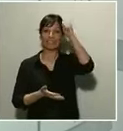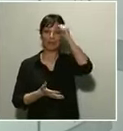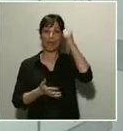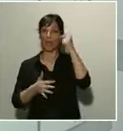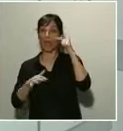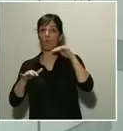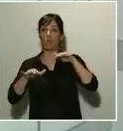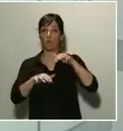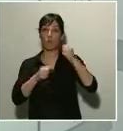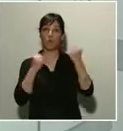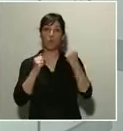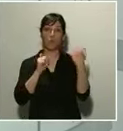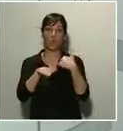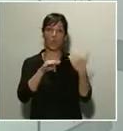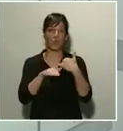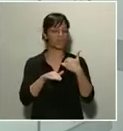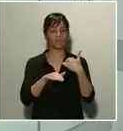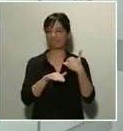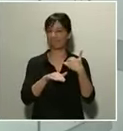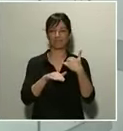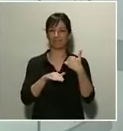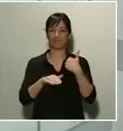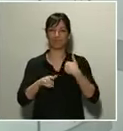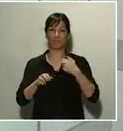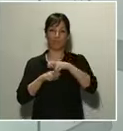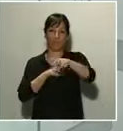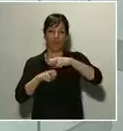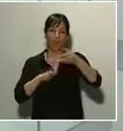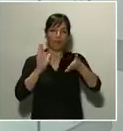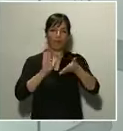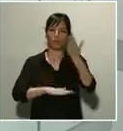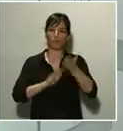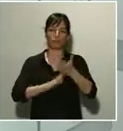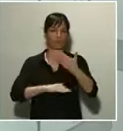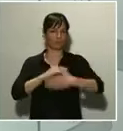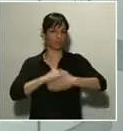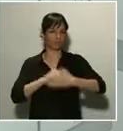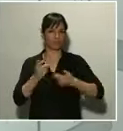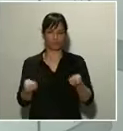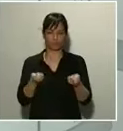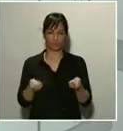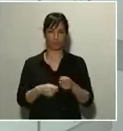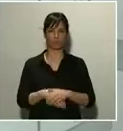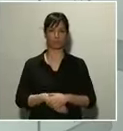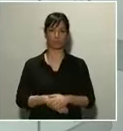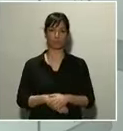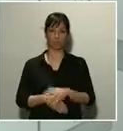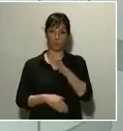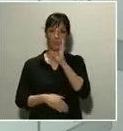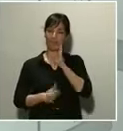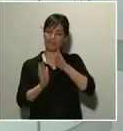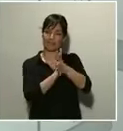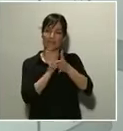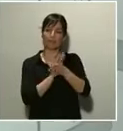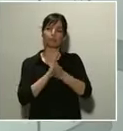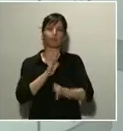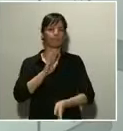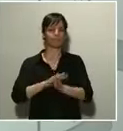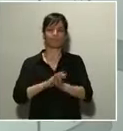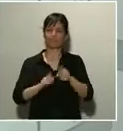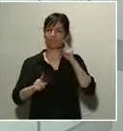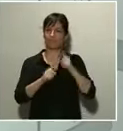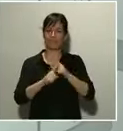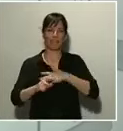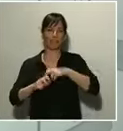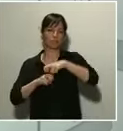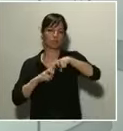continúa restringiéndose. Por lo anterior y con el objetivo de continuar trabajando en reducir drásticamente la movilidad, tal